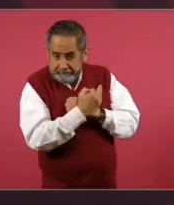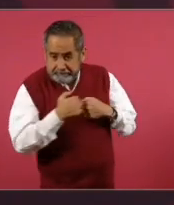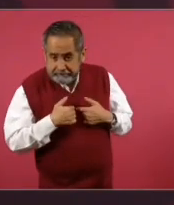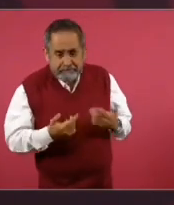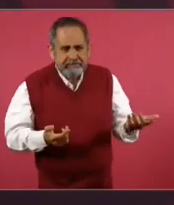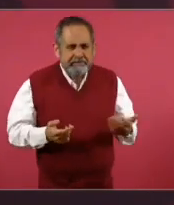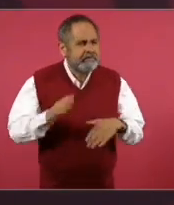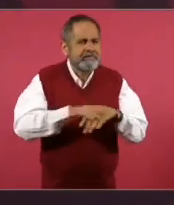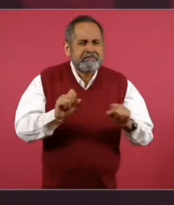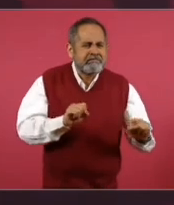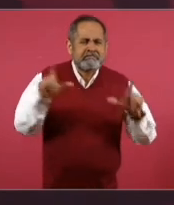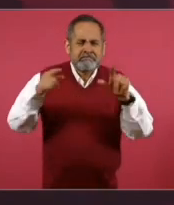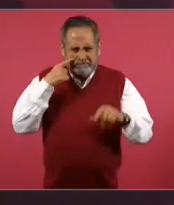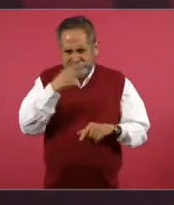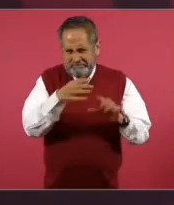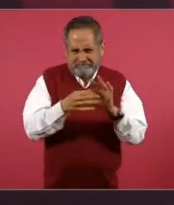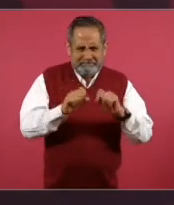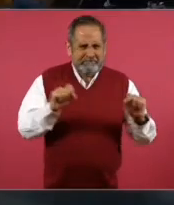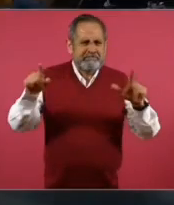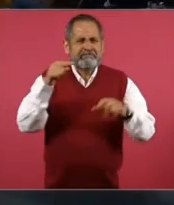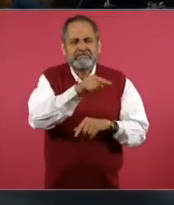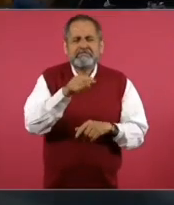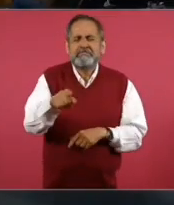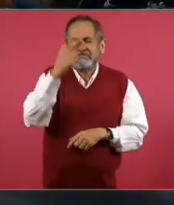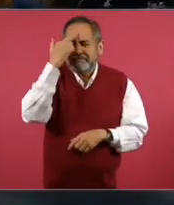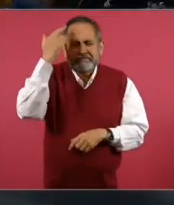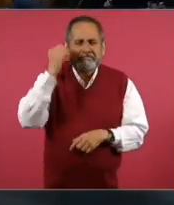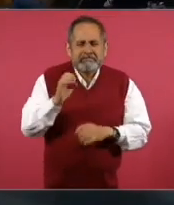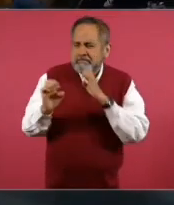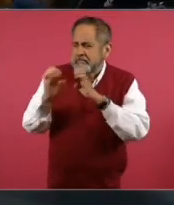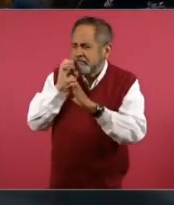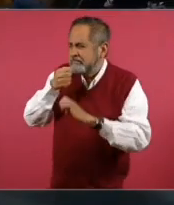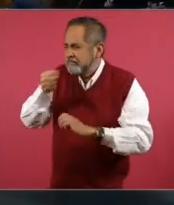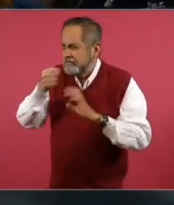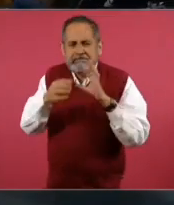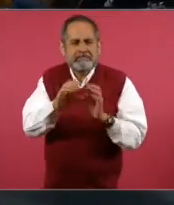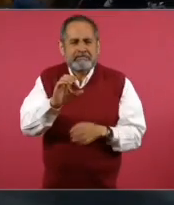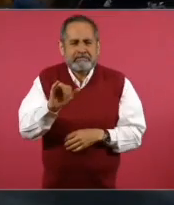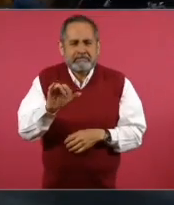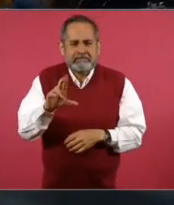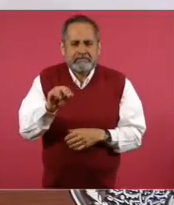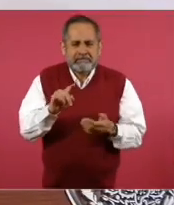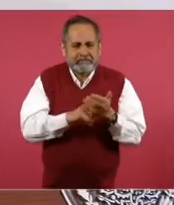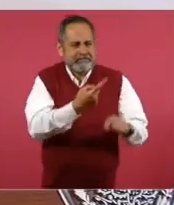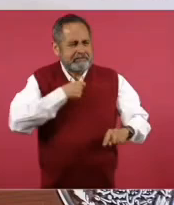¿Por qué no pones un fragmento de una entrevista que me hizo Ciro cuando él desafuera,